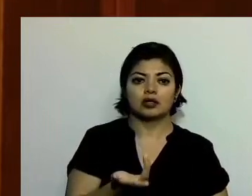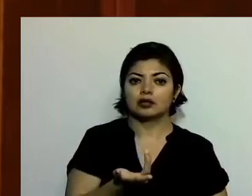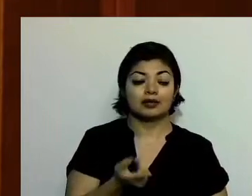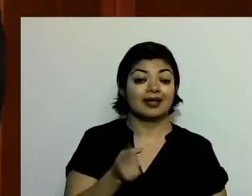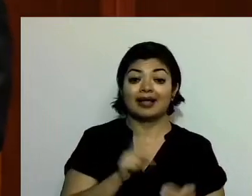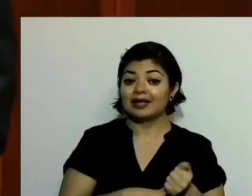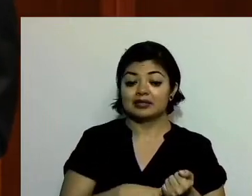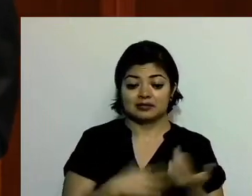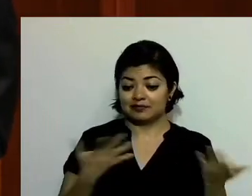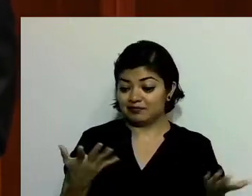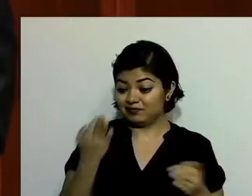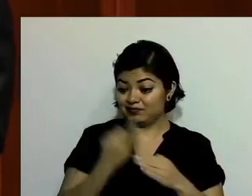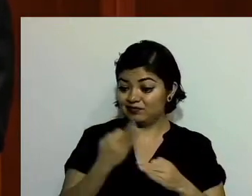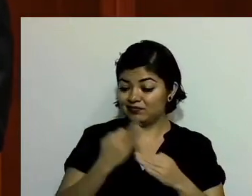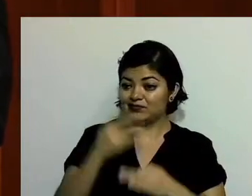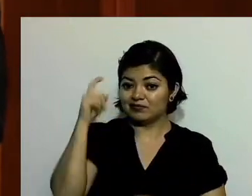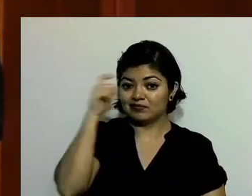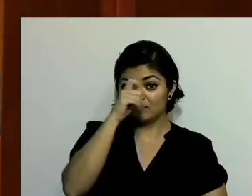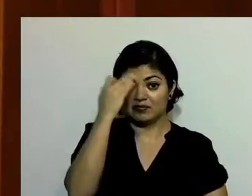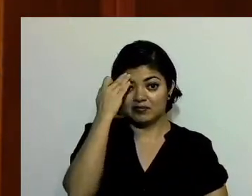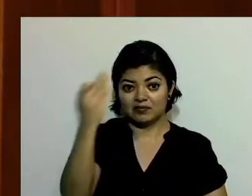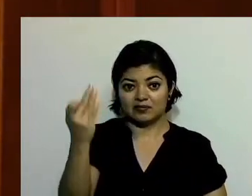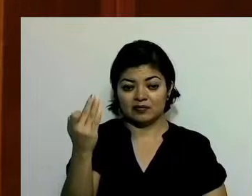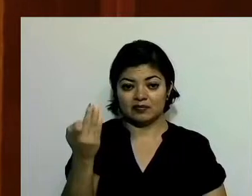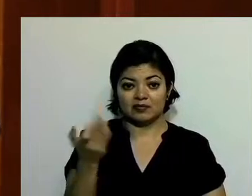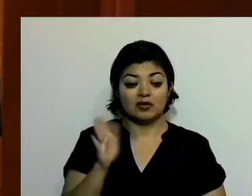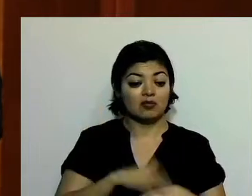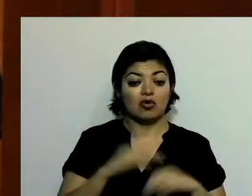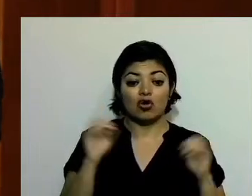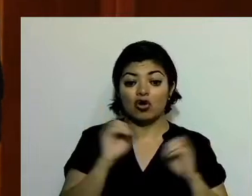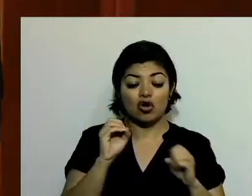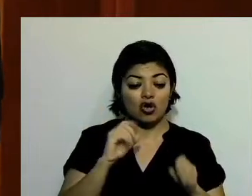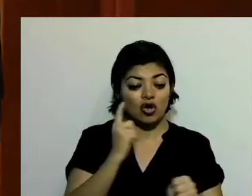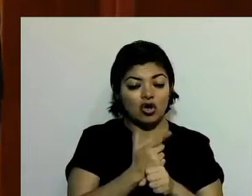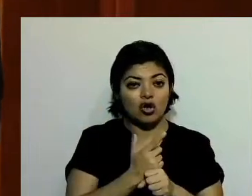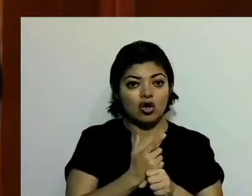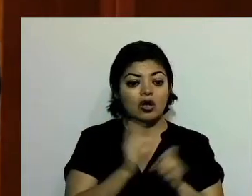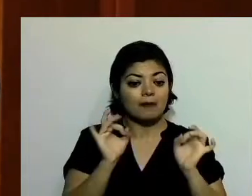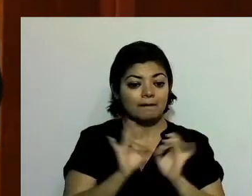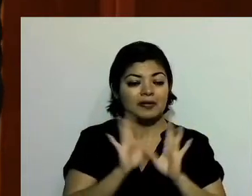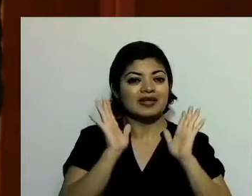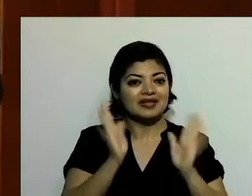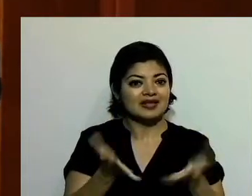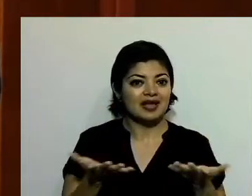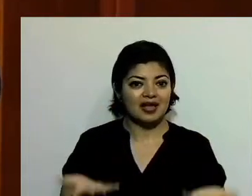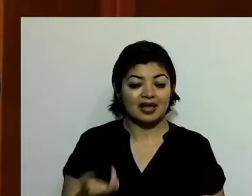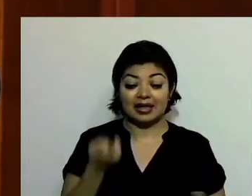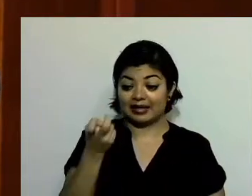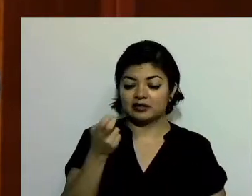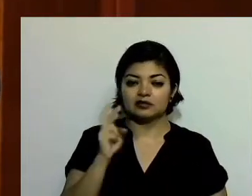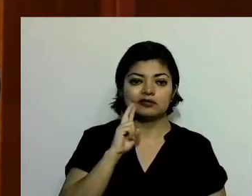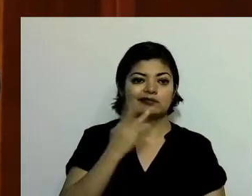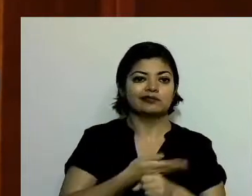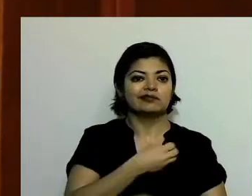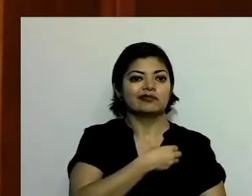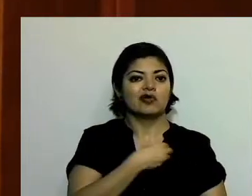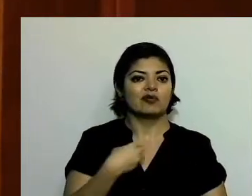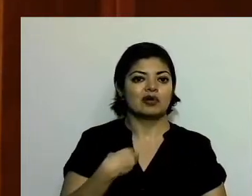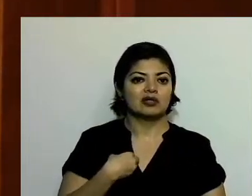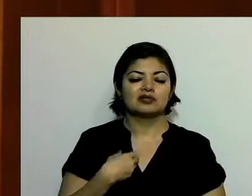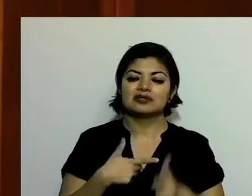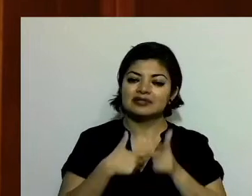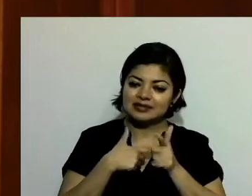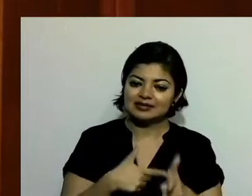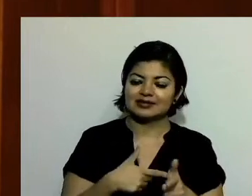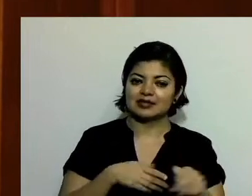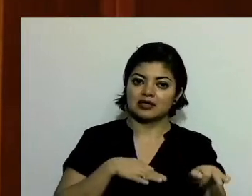condiciones no se han dado, es porque no hemos encontrado la coincidencia. Y eso nos obliga doblemente a seguir trabajando